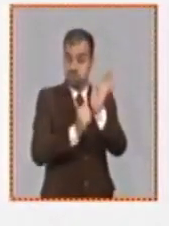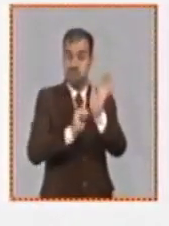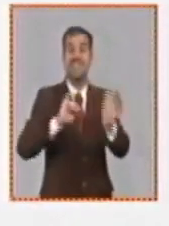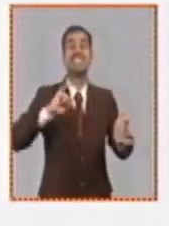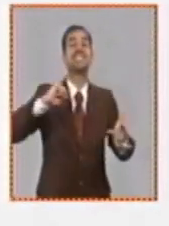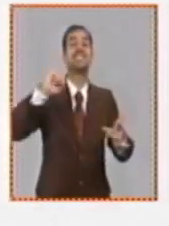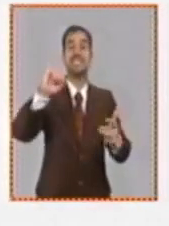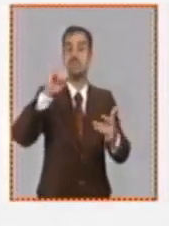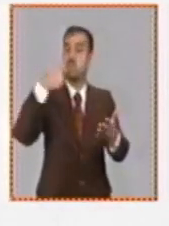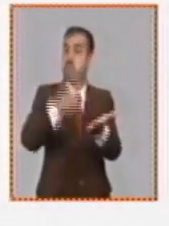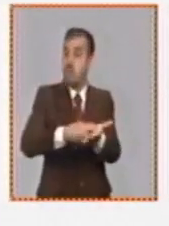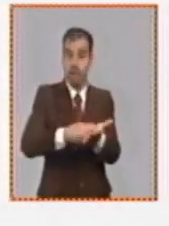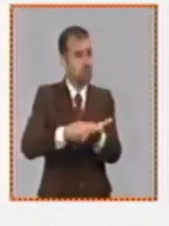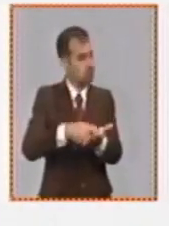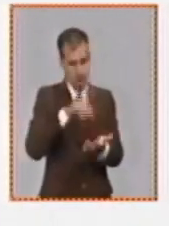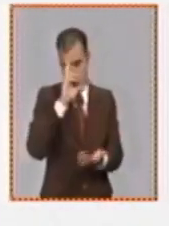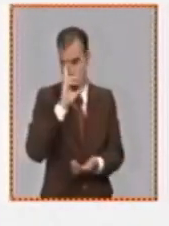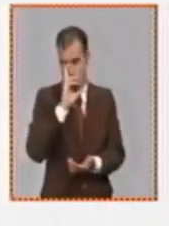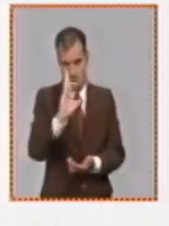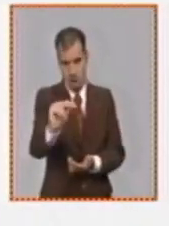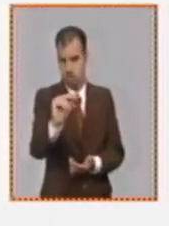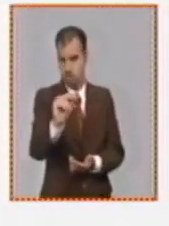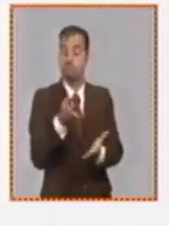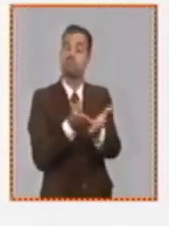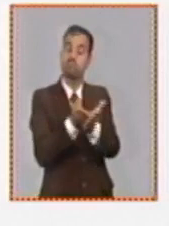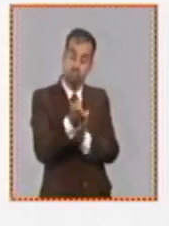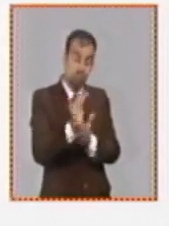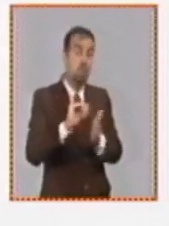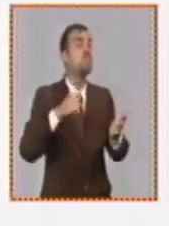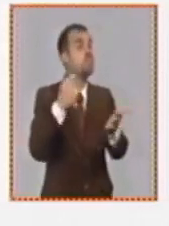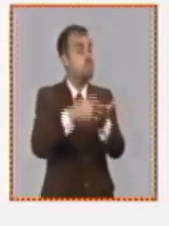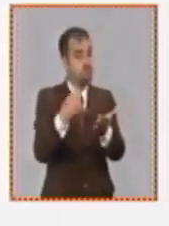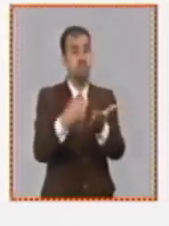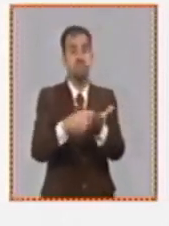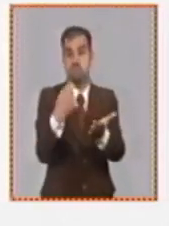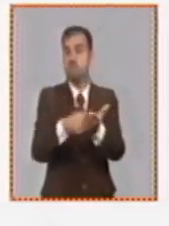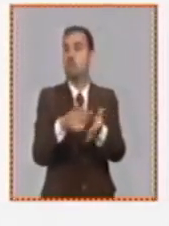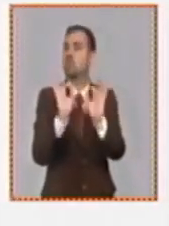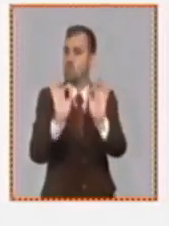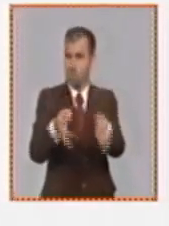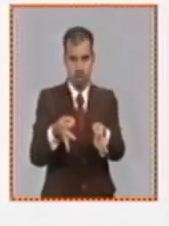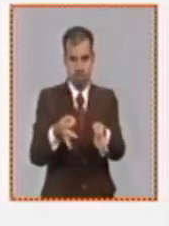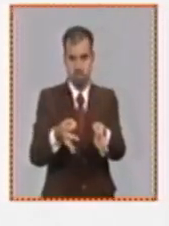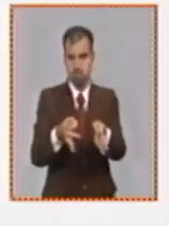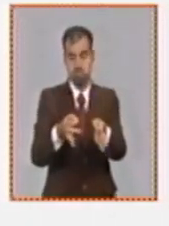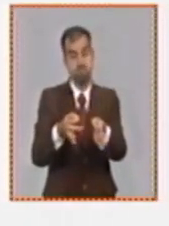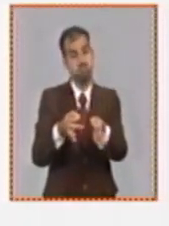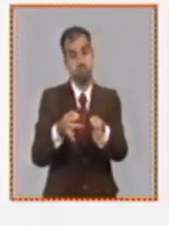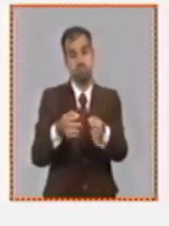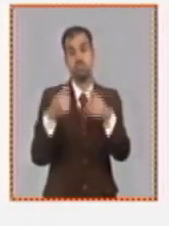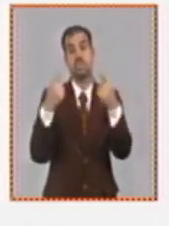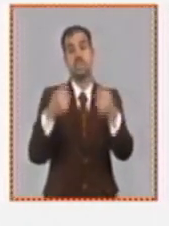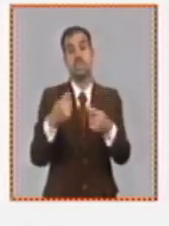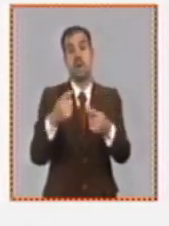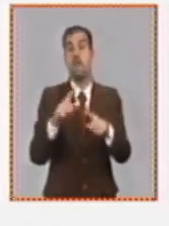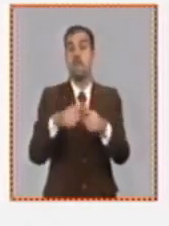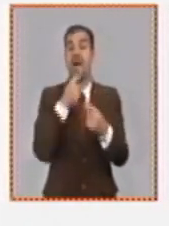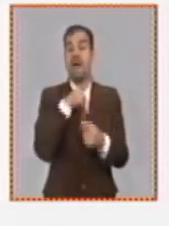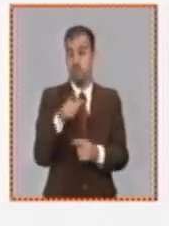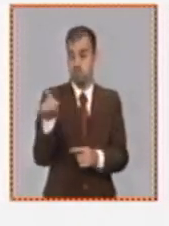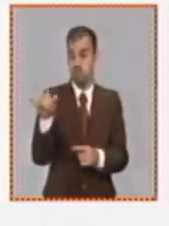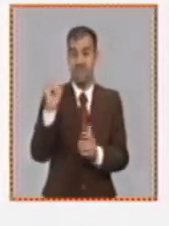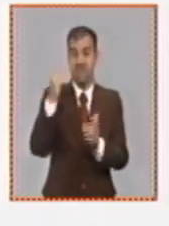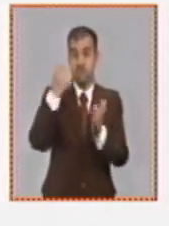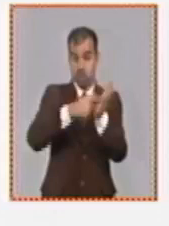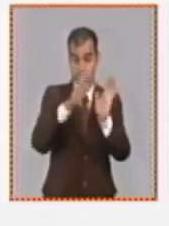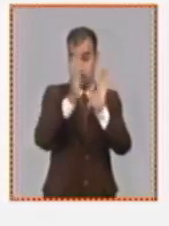van a descontar a los efectos del pago del impuesto sobre las utilidades tomando en cuenta que entonces indirectamente afectaríamos al